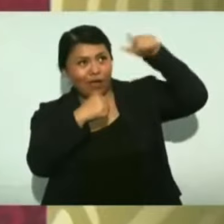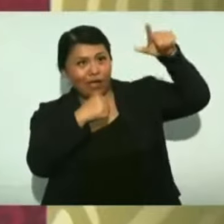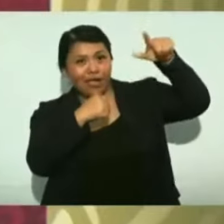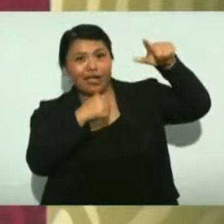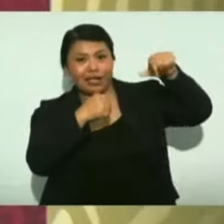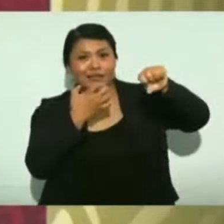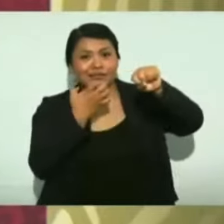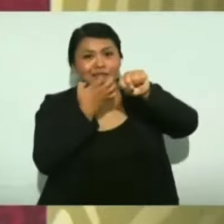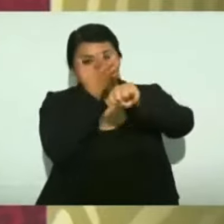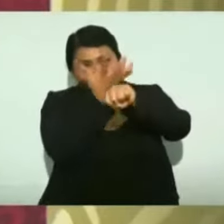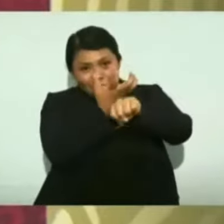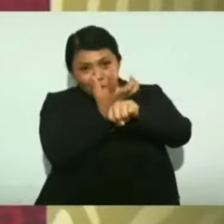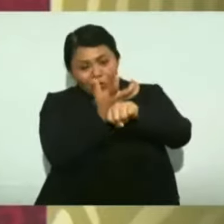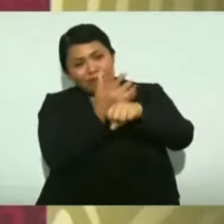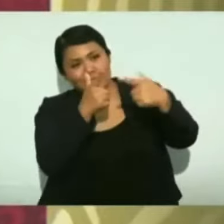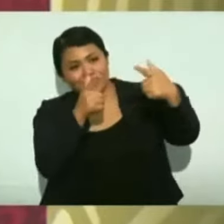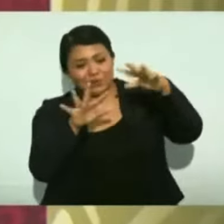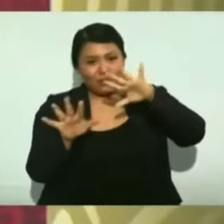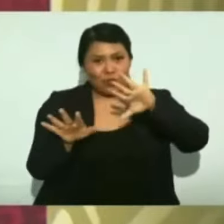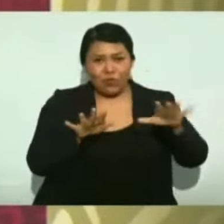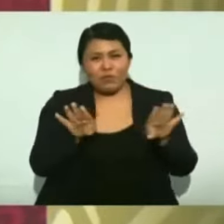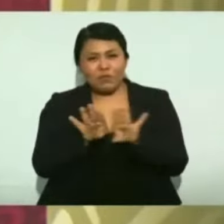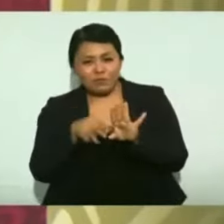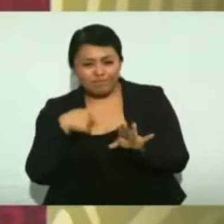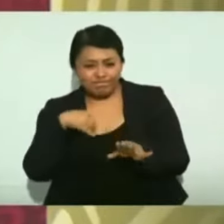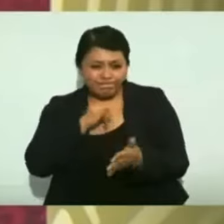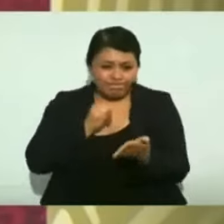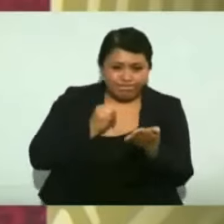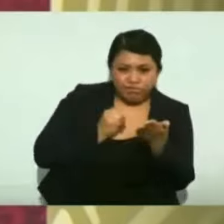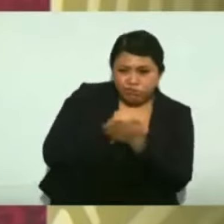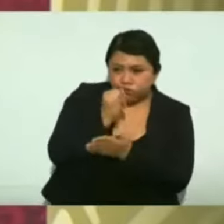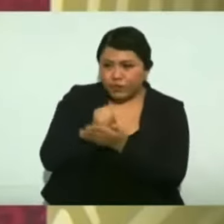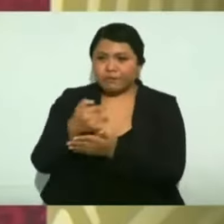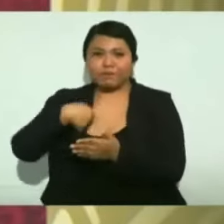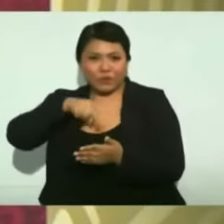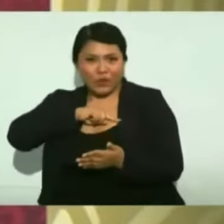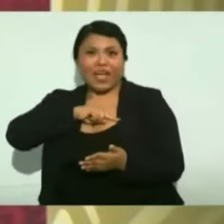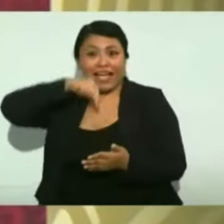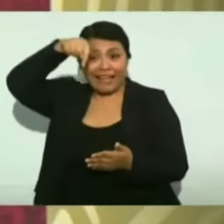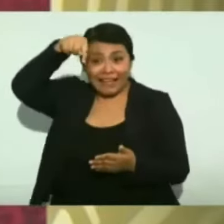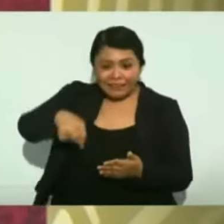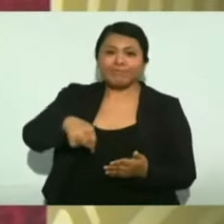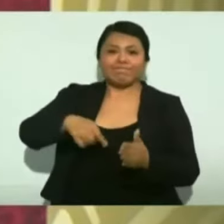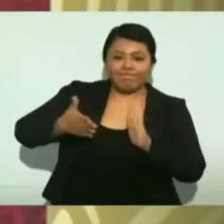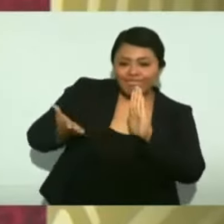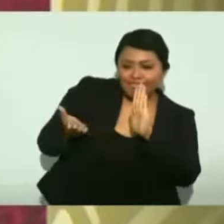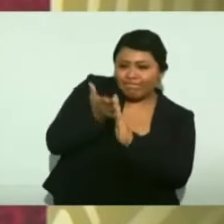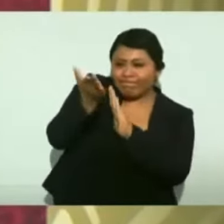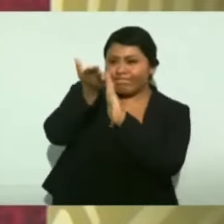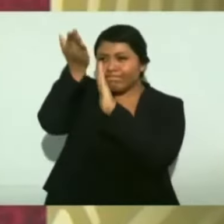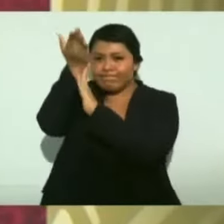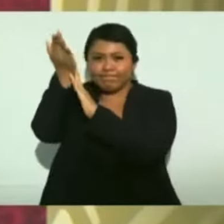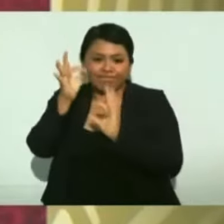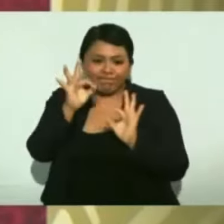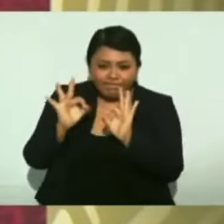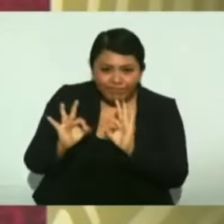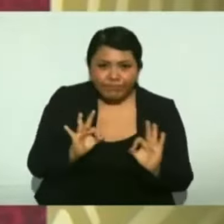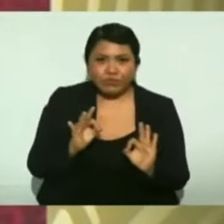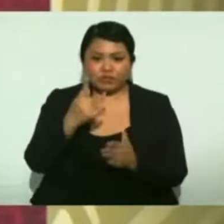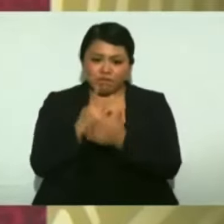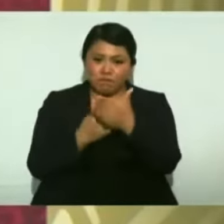decidimos construir estas obras. Ya se